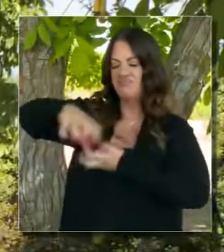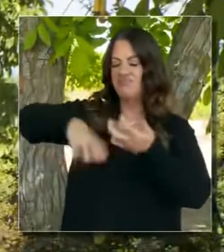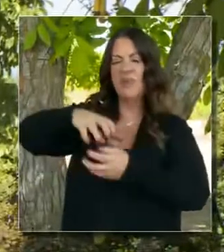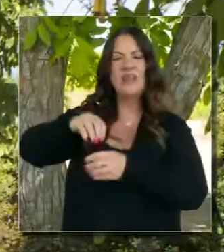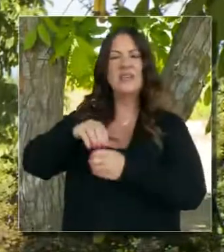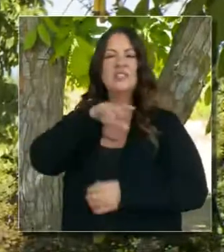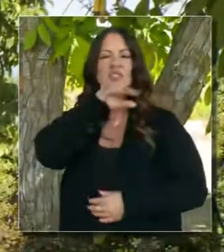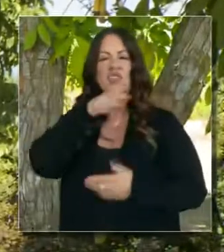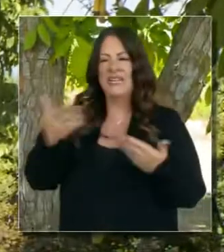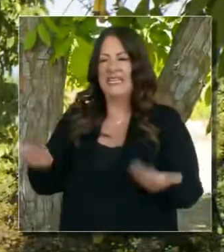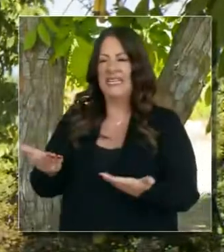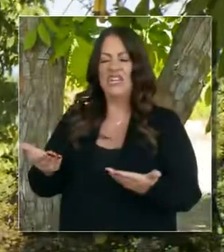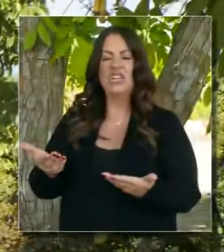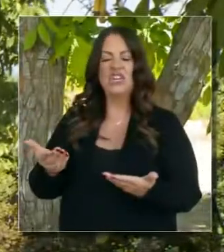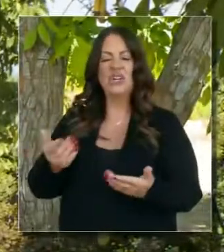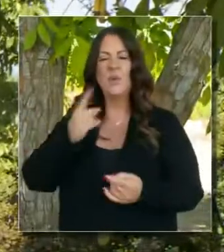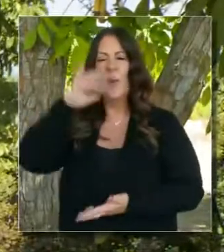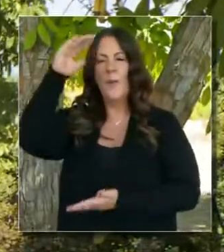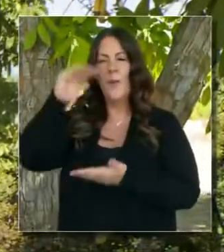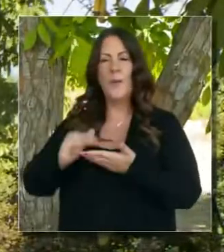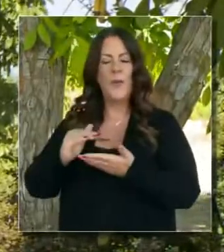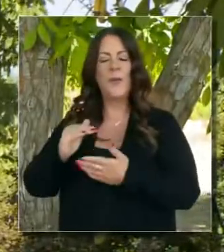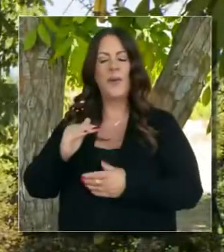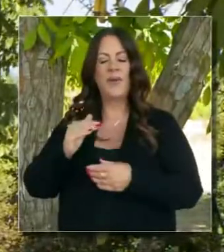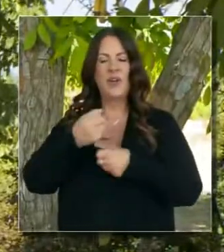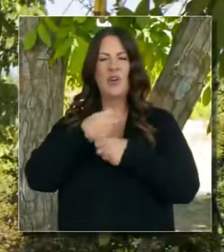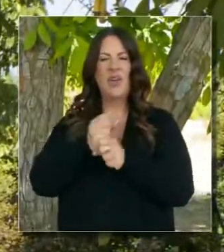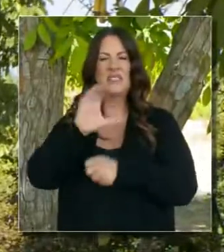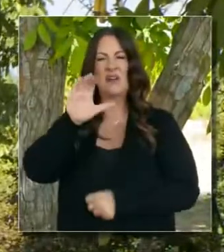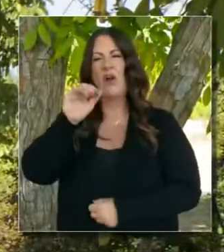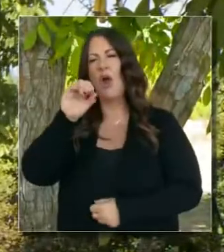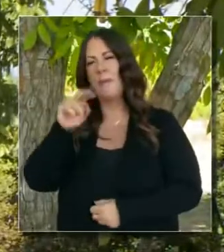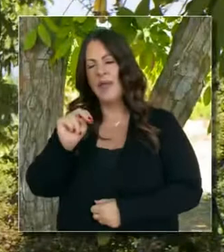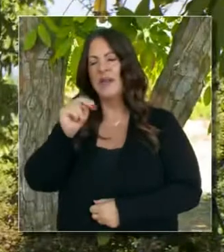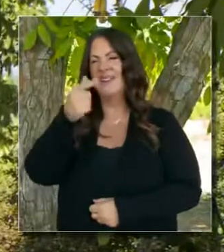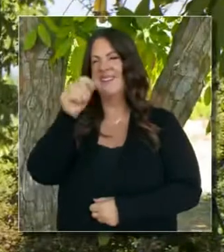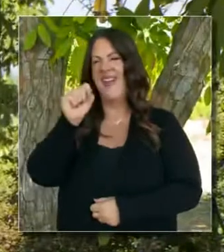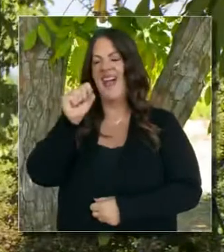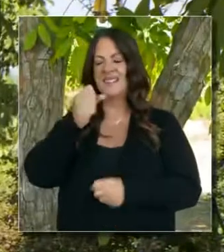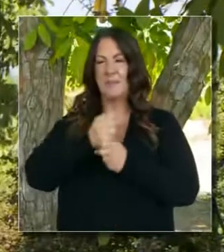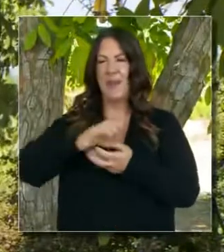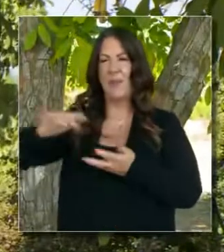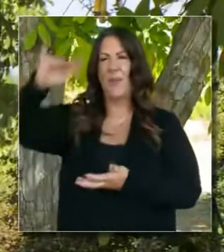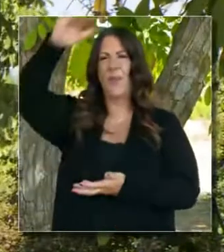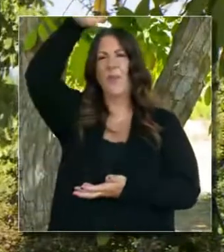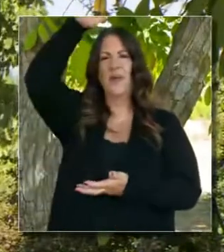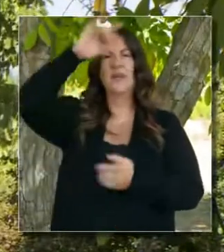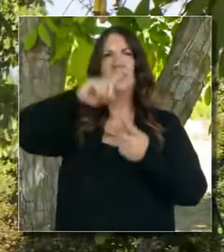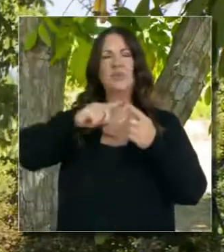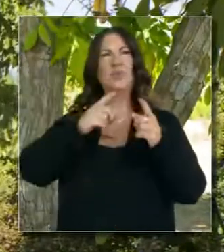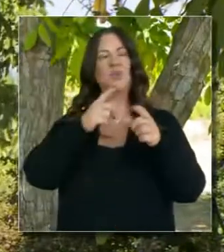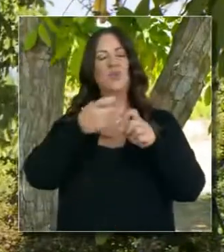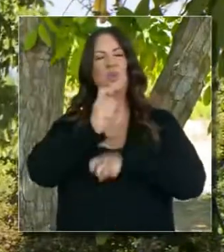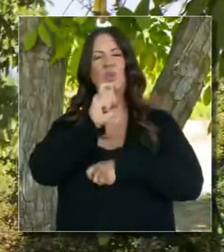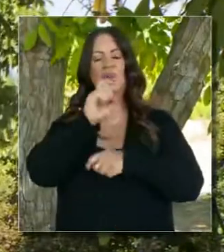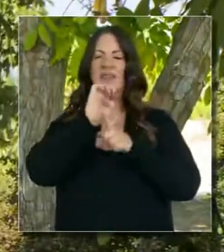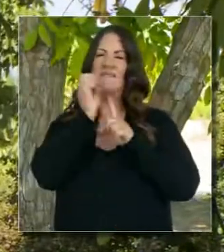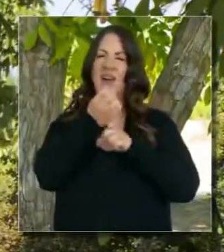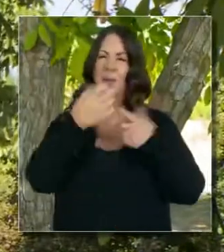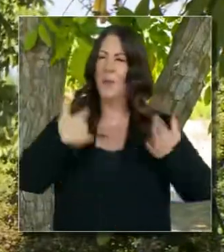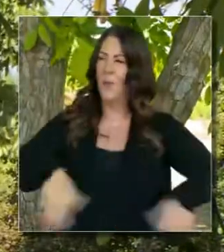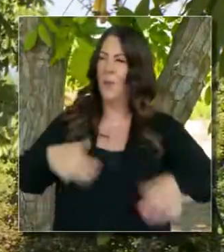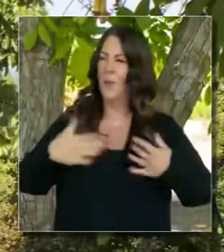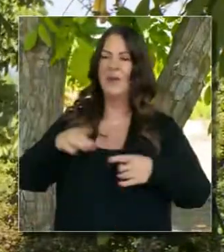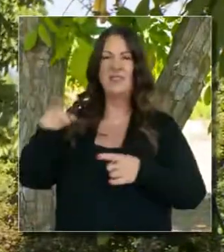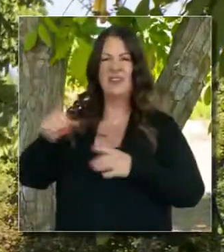oportunidad para capturar este carbón en las tierras, que se presenta como una